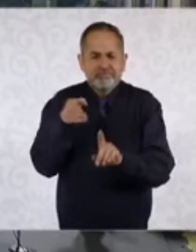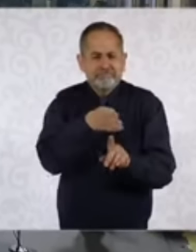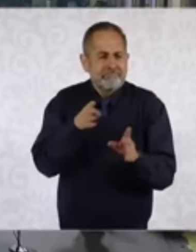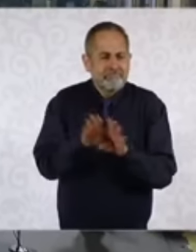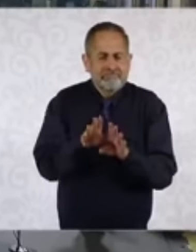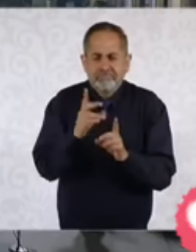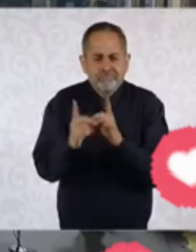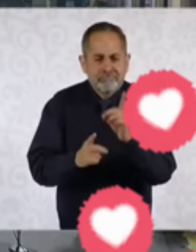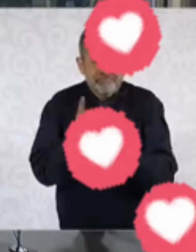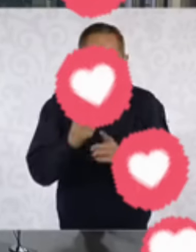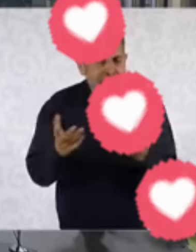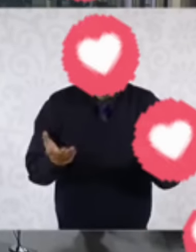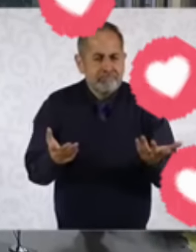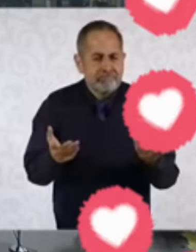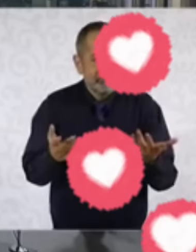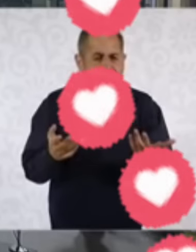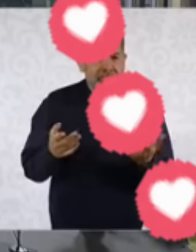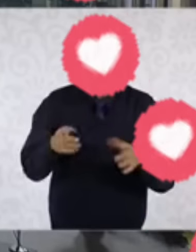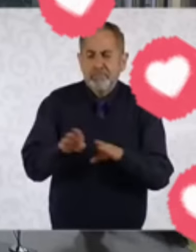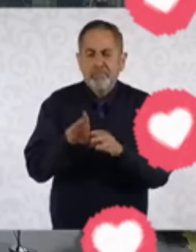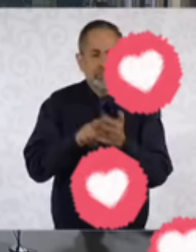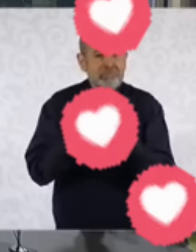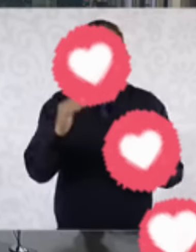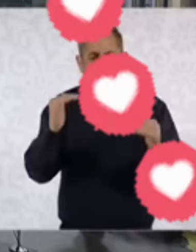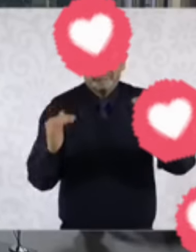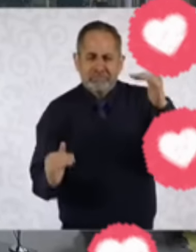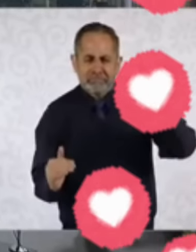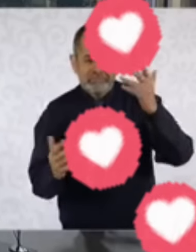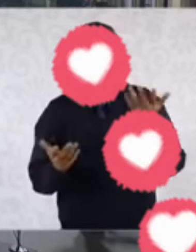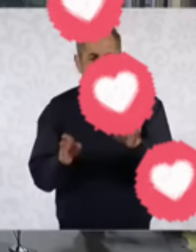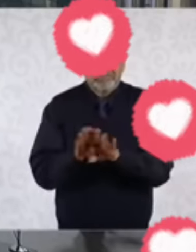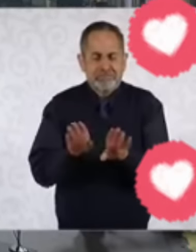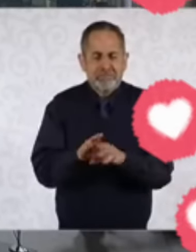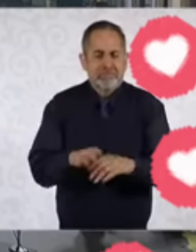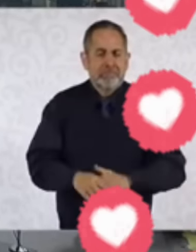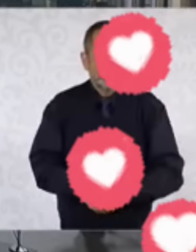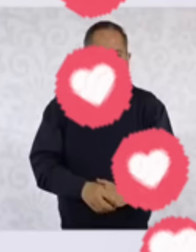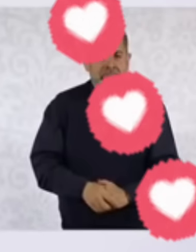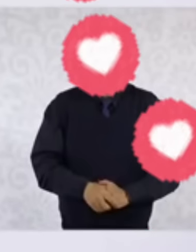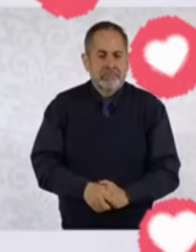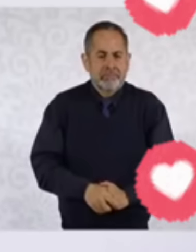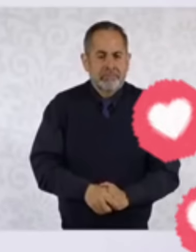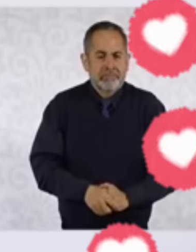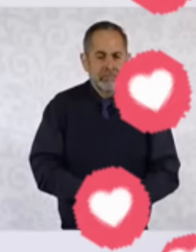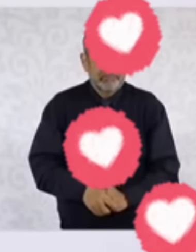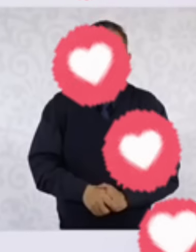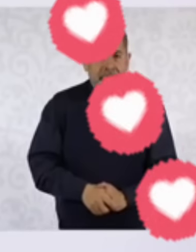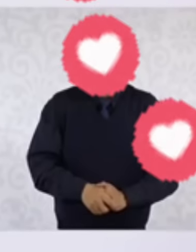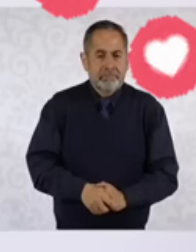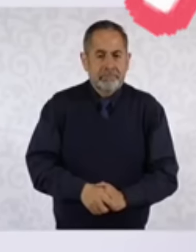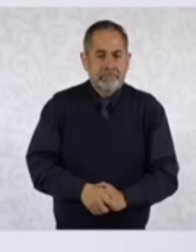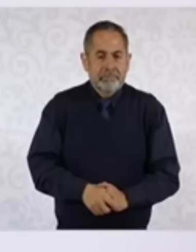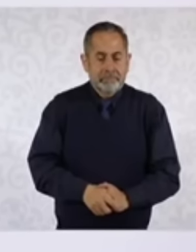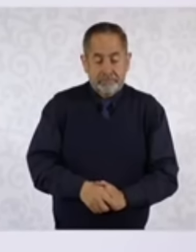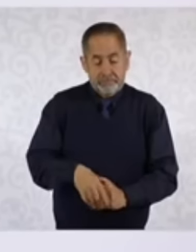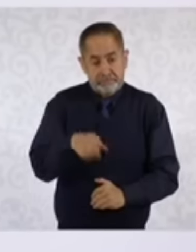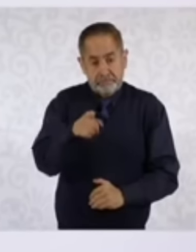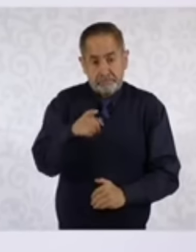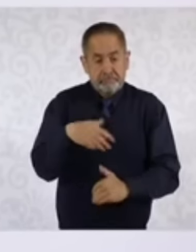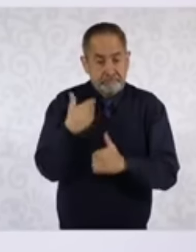deportes, de estas brechas salariales que estamos tratando el día de hoy? Es mi primera pregunta, Presidenta. Pues ya va a ser constitucional.